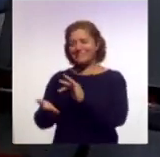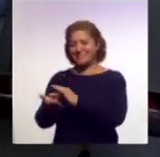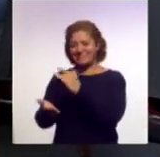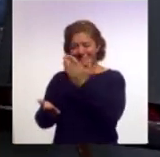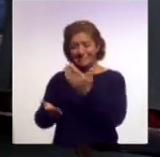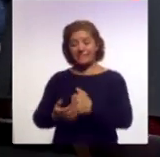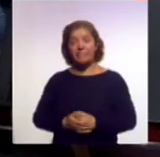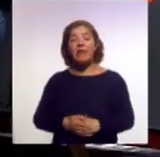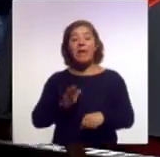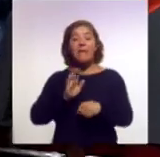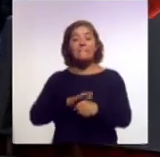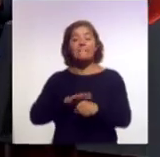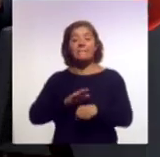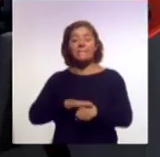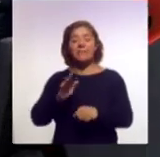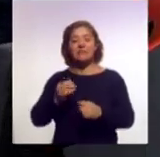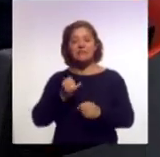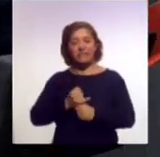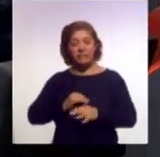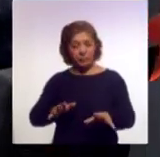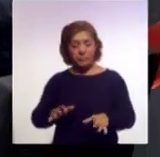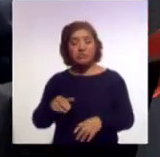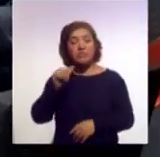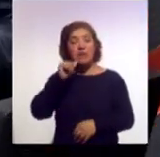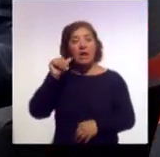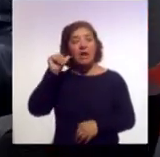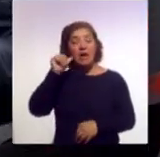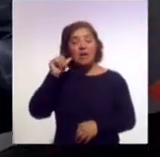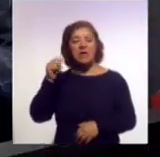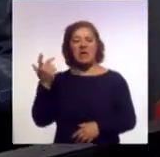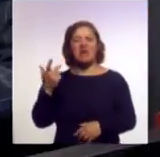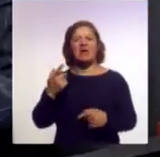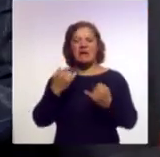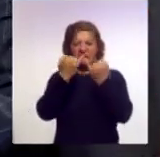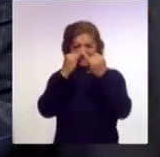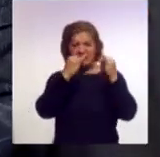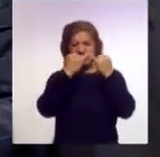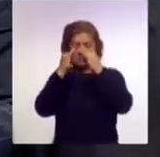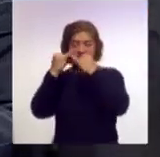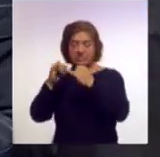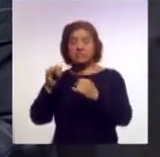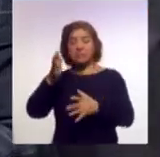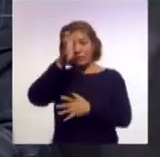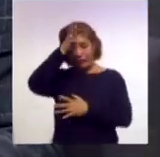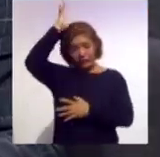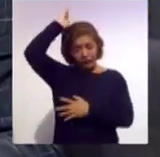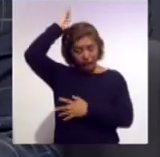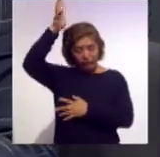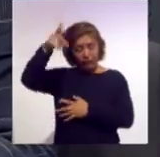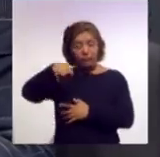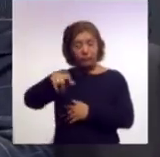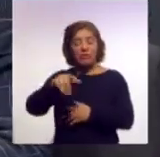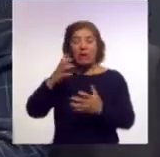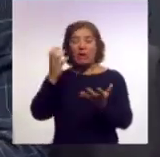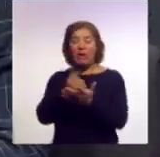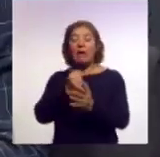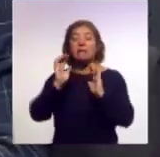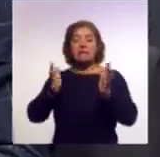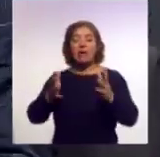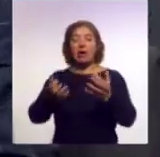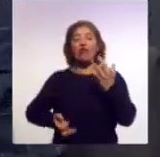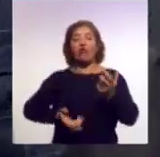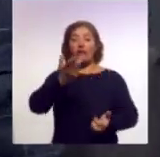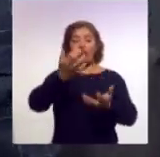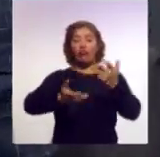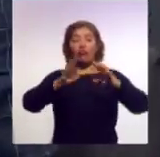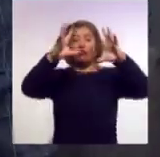Vamos a más información. Mire, ayer brigadistas de distintas instituciones y bomberos lograron, mire, sofocar el incendio